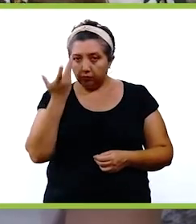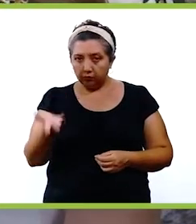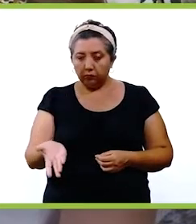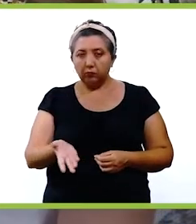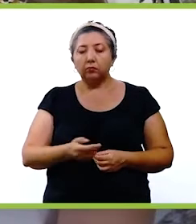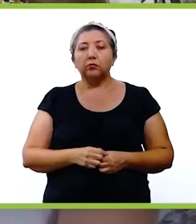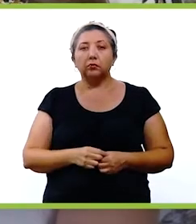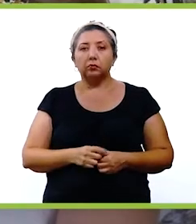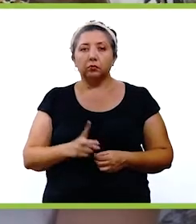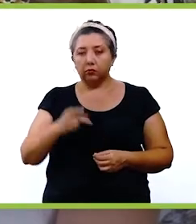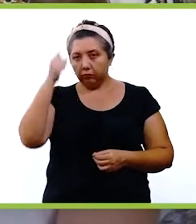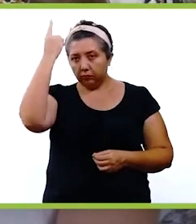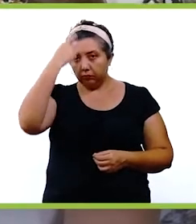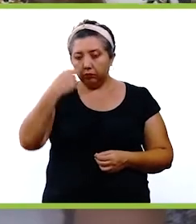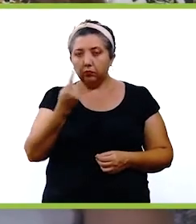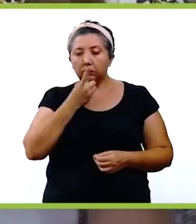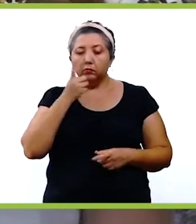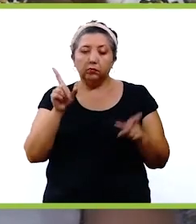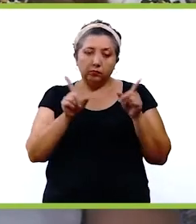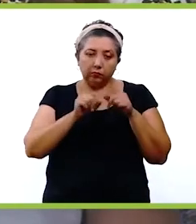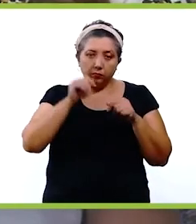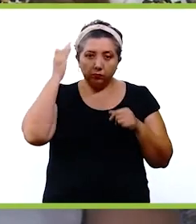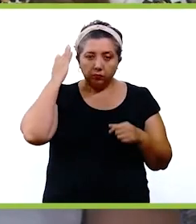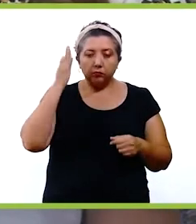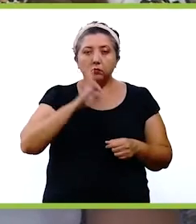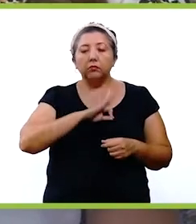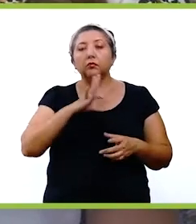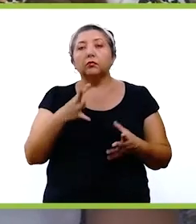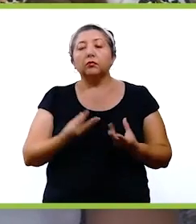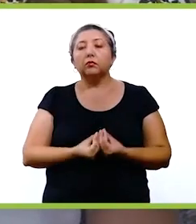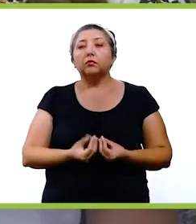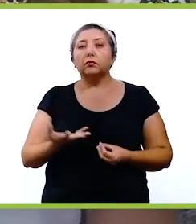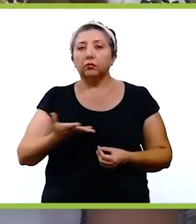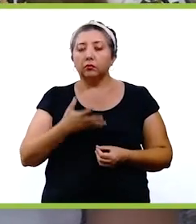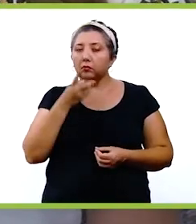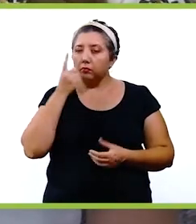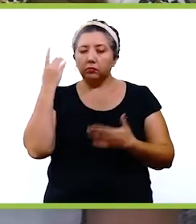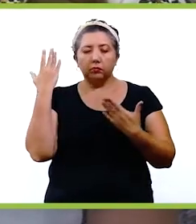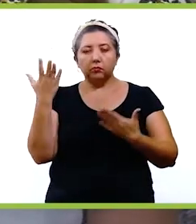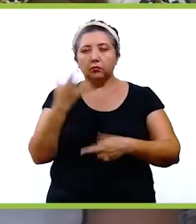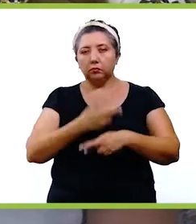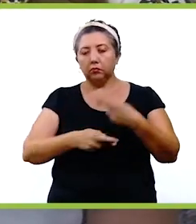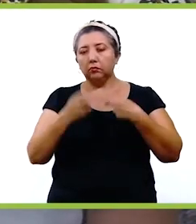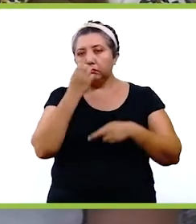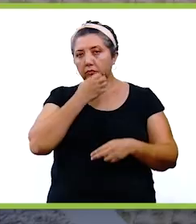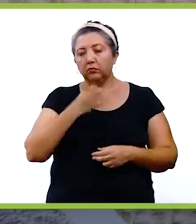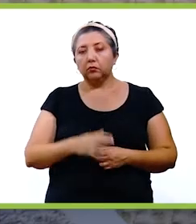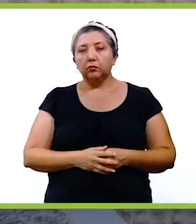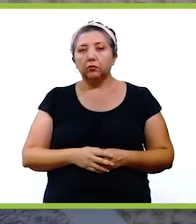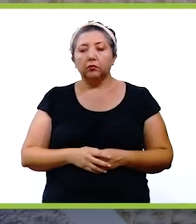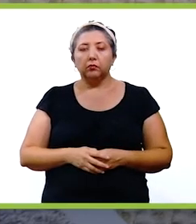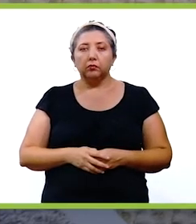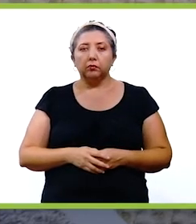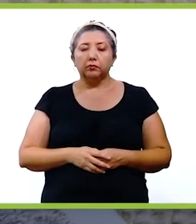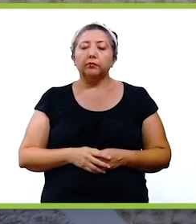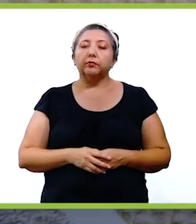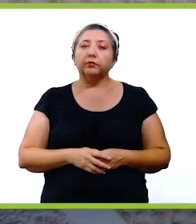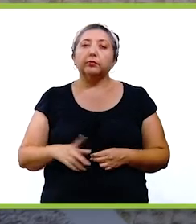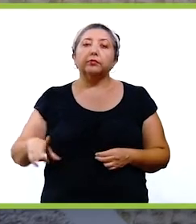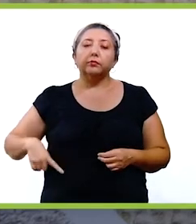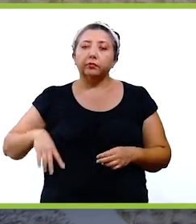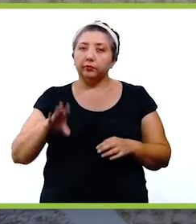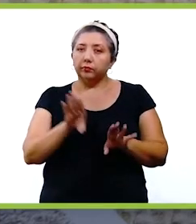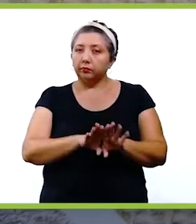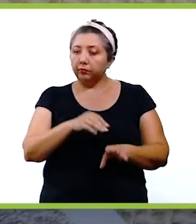muy flexible para que a mediano plazo pues podamos tener este tan anhelado regreso a clases para todos. Y